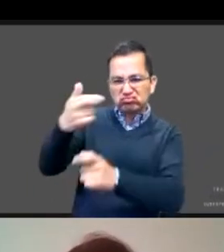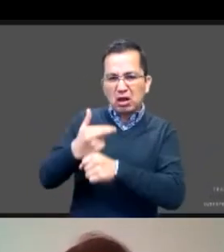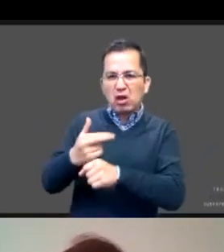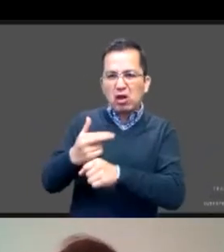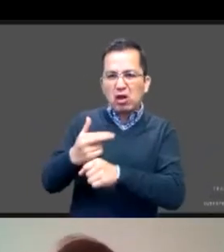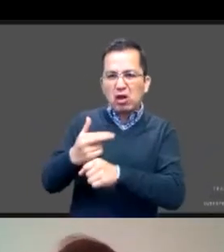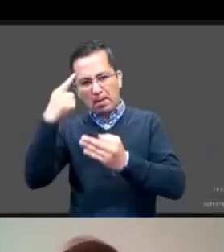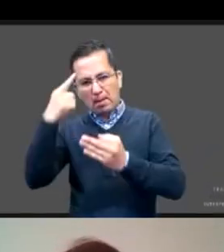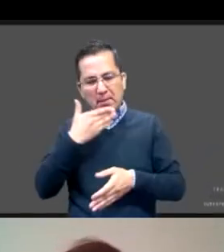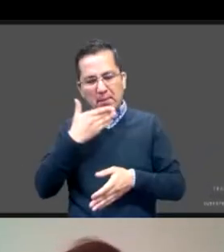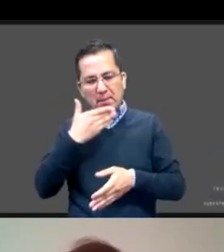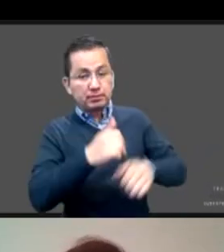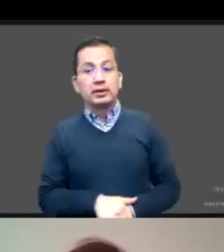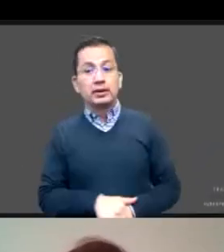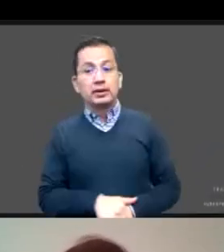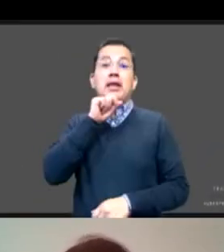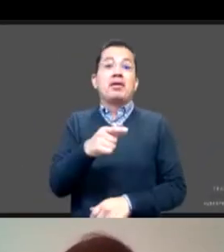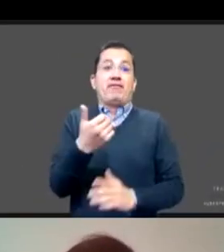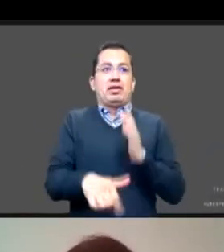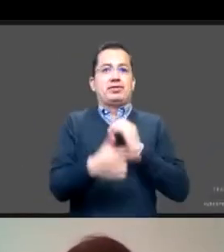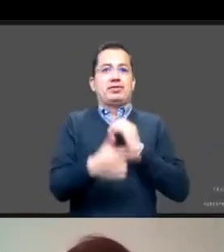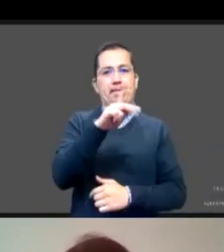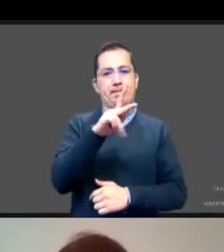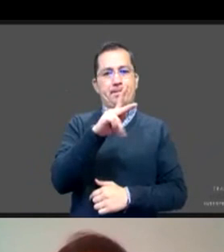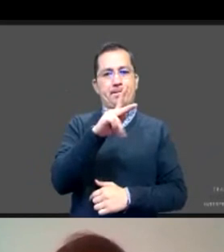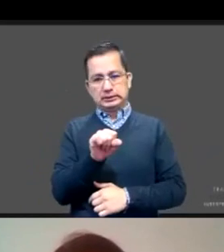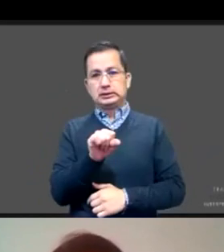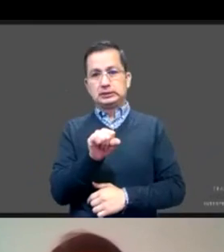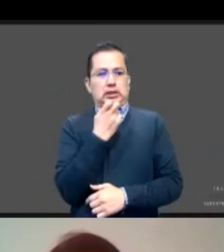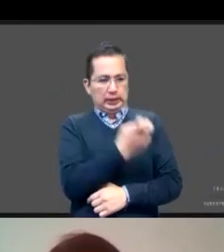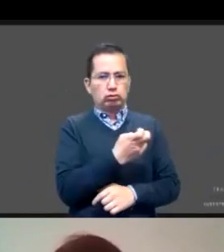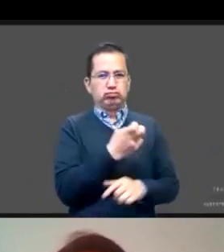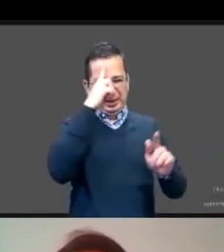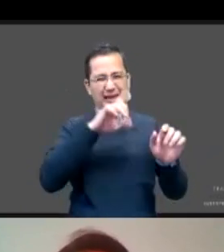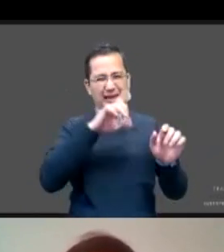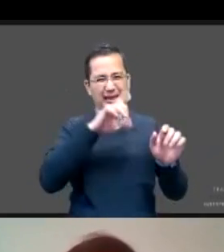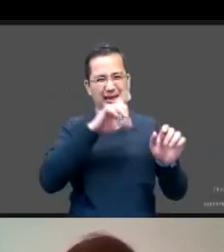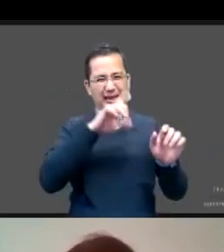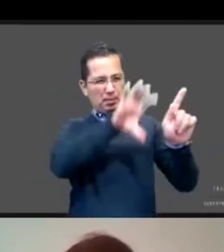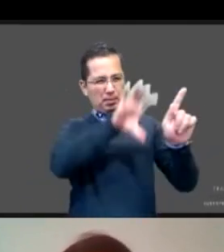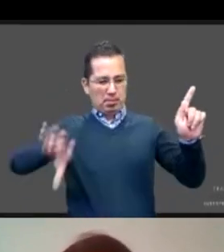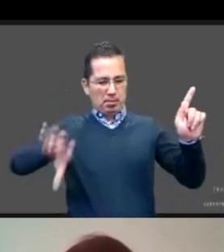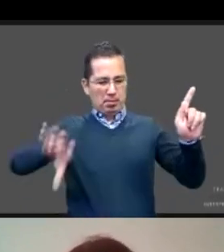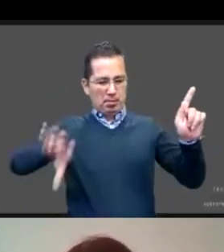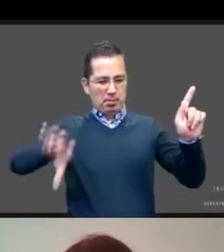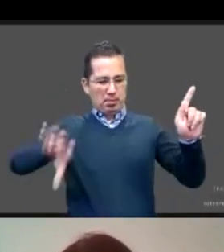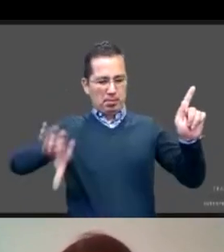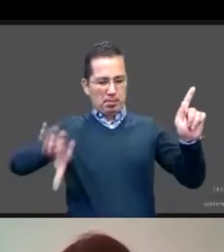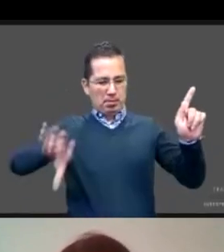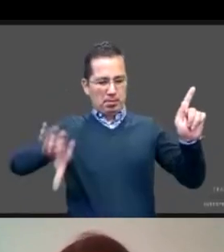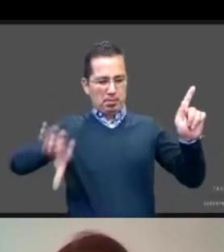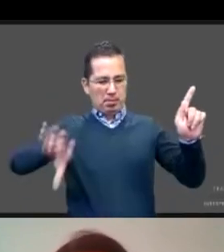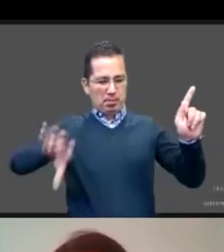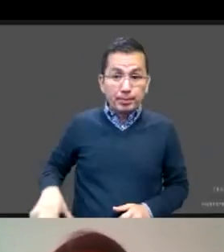y dando herramientas a los JPEAs. Pero me parece que esa es la política pública. O sea, esa es la política pública integral, la que interviene, la que hace